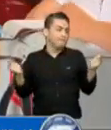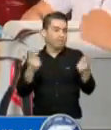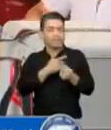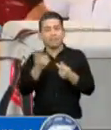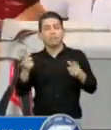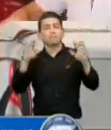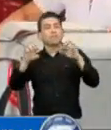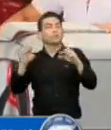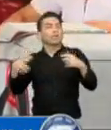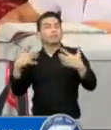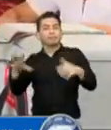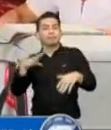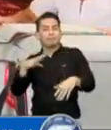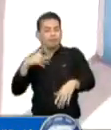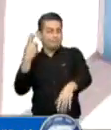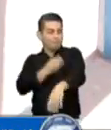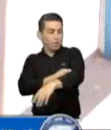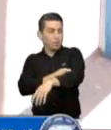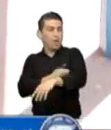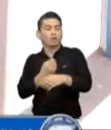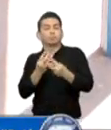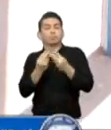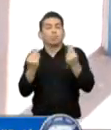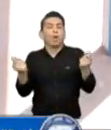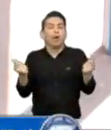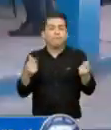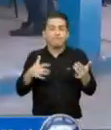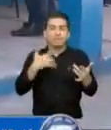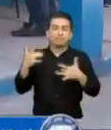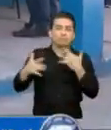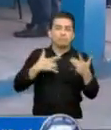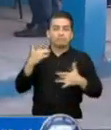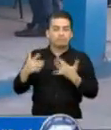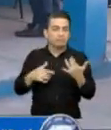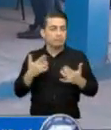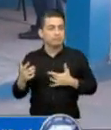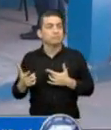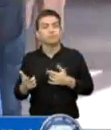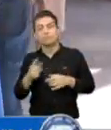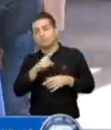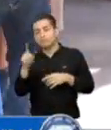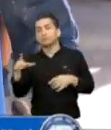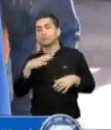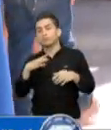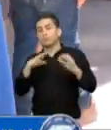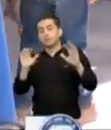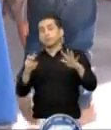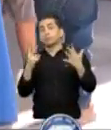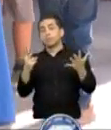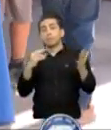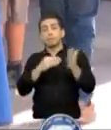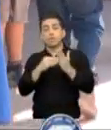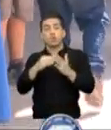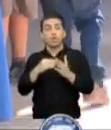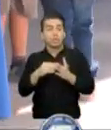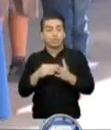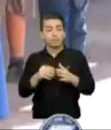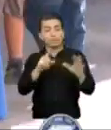que ya cuentan con el esquema completo de vacuna, y los refuerzos suman ya 17.692